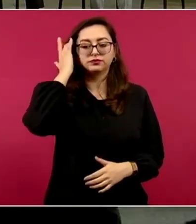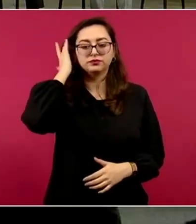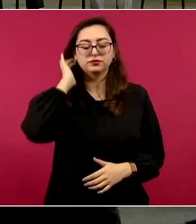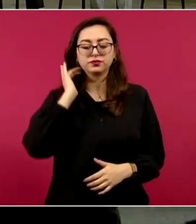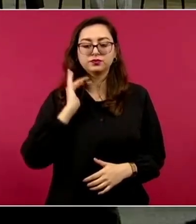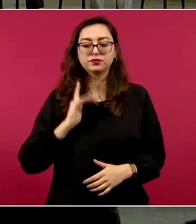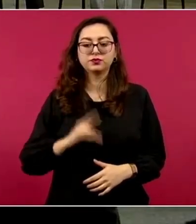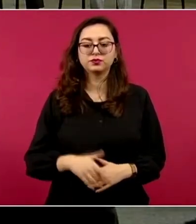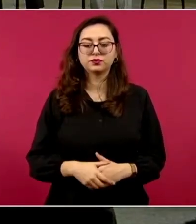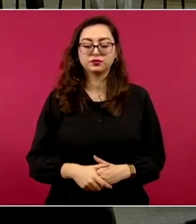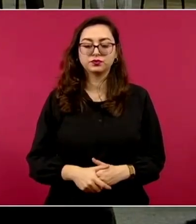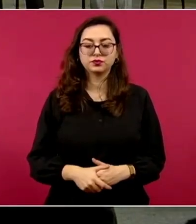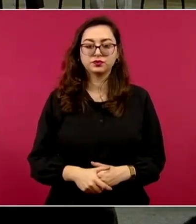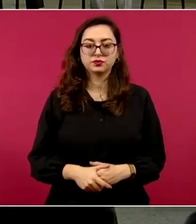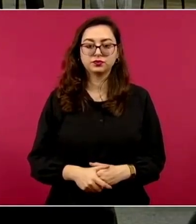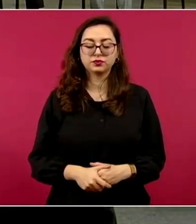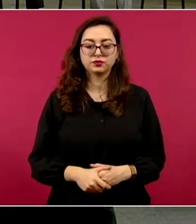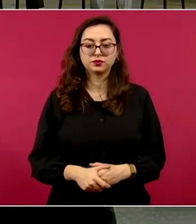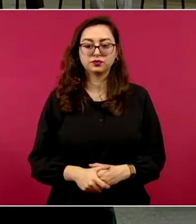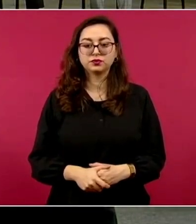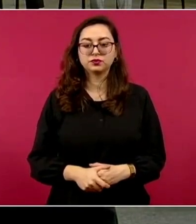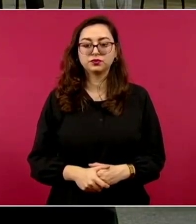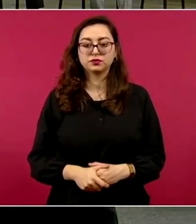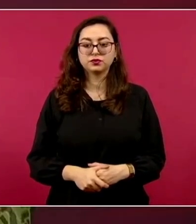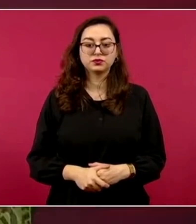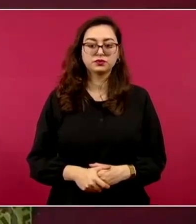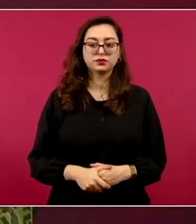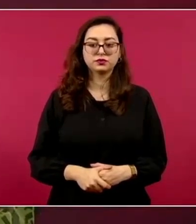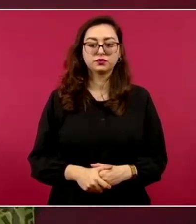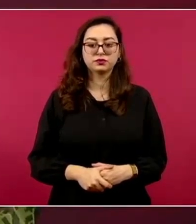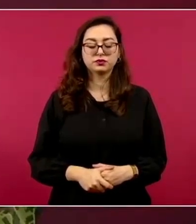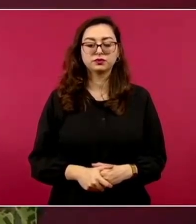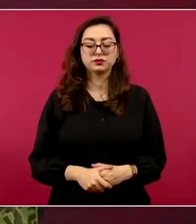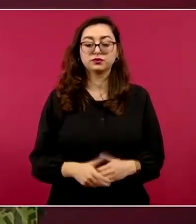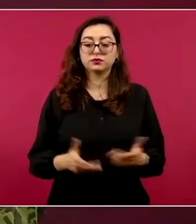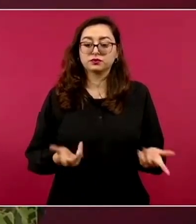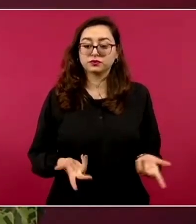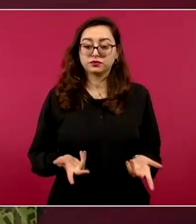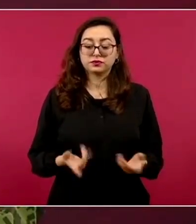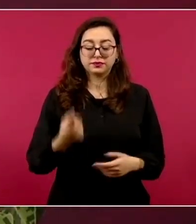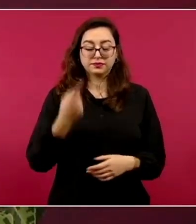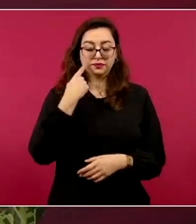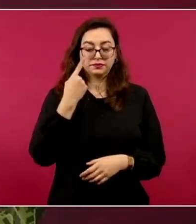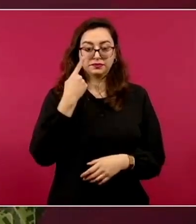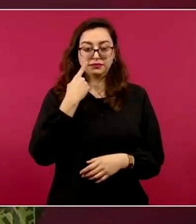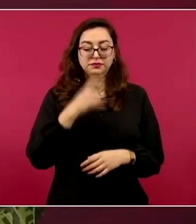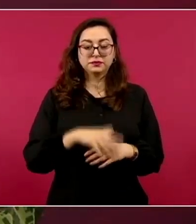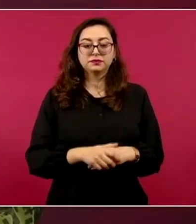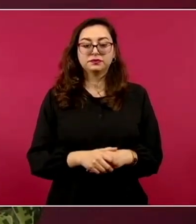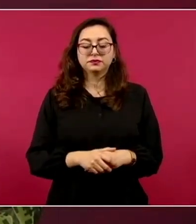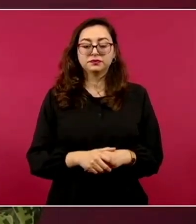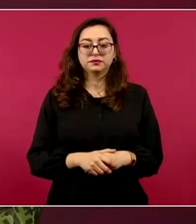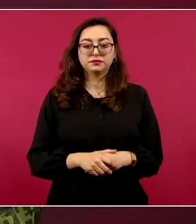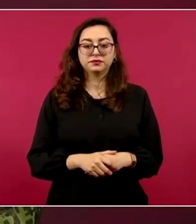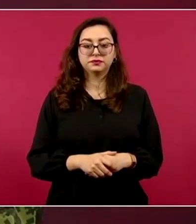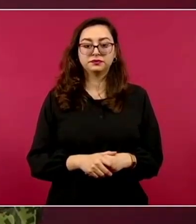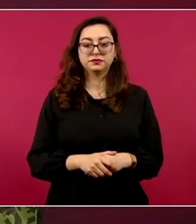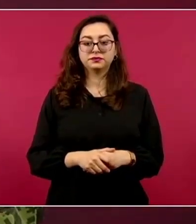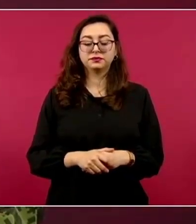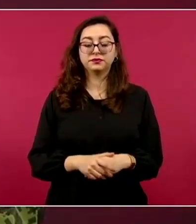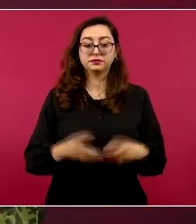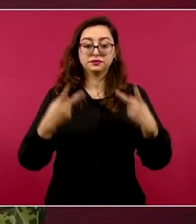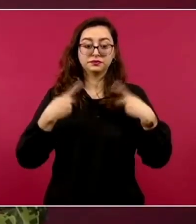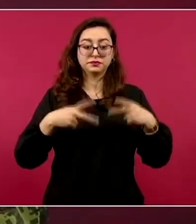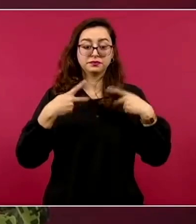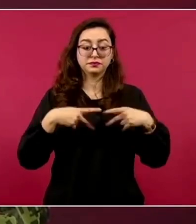cuando se hace alguna detención, no es más en esta, en cualquiera de las que se hace ni cualquier instancia de seguridad que las desarrolle,